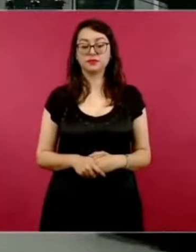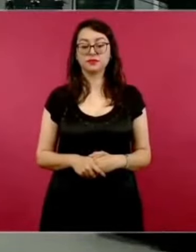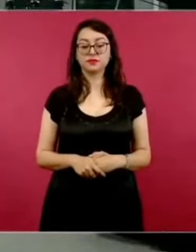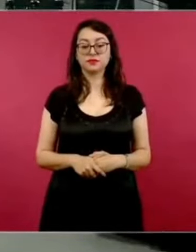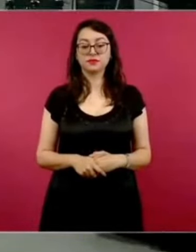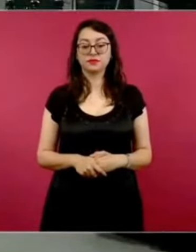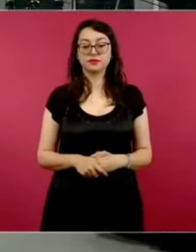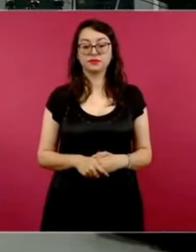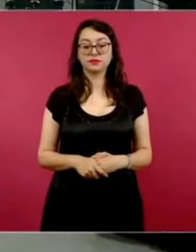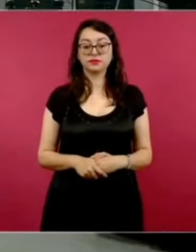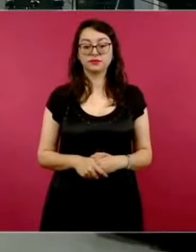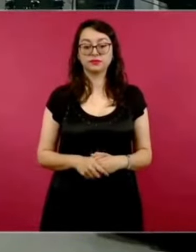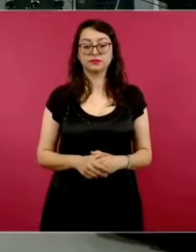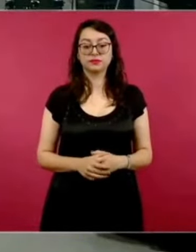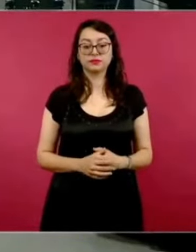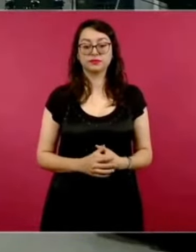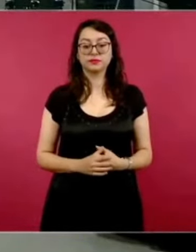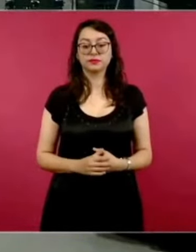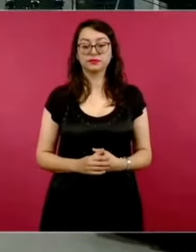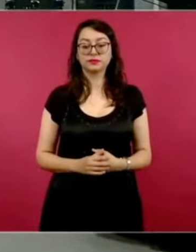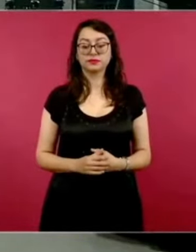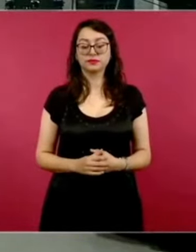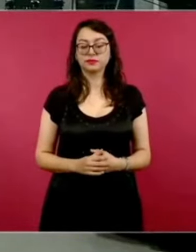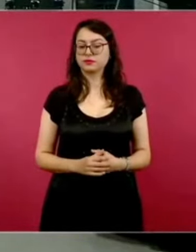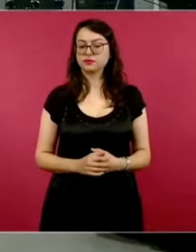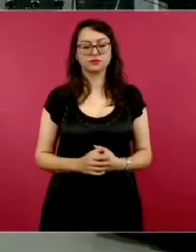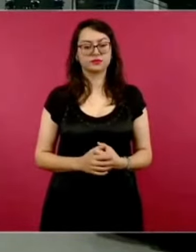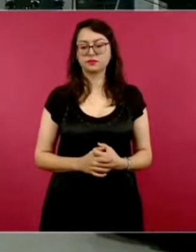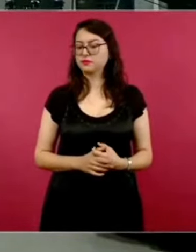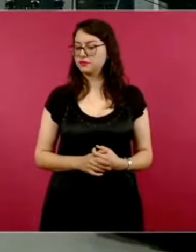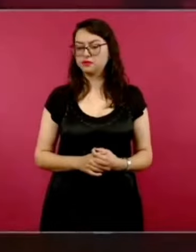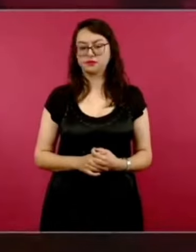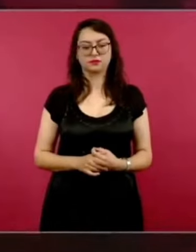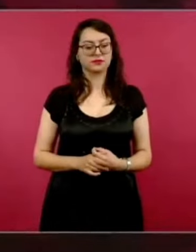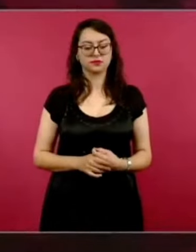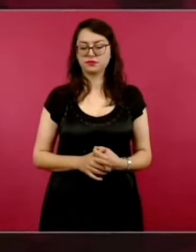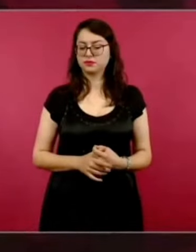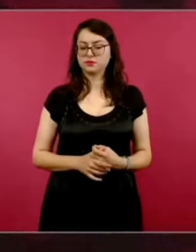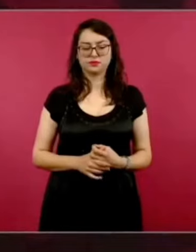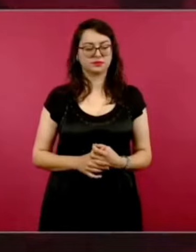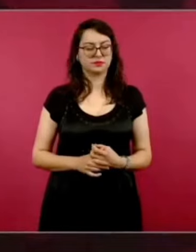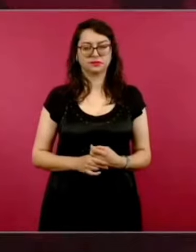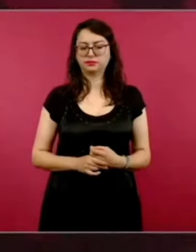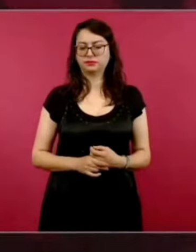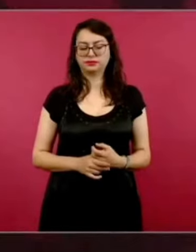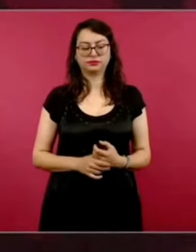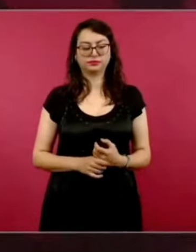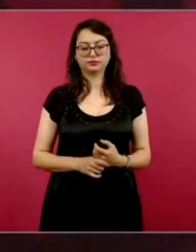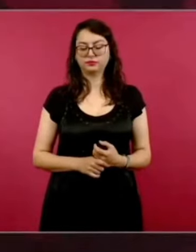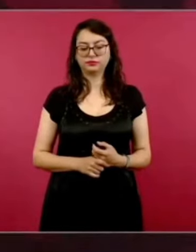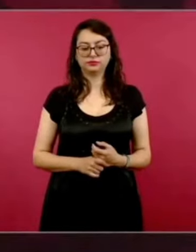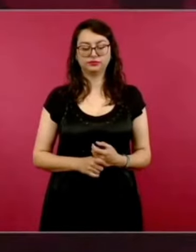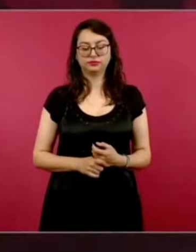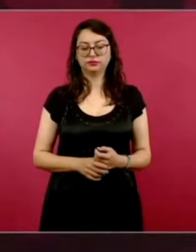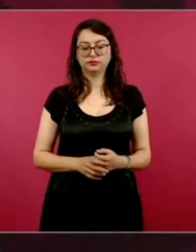una integración de América. No, no, no, porque la integración